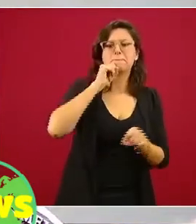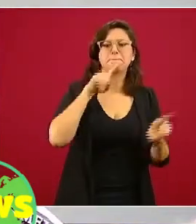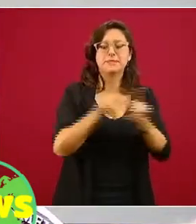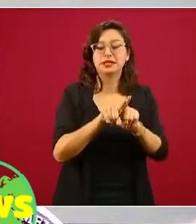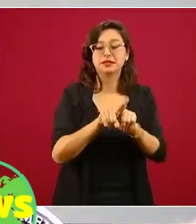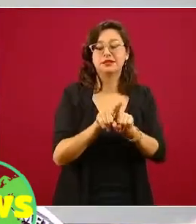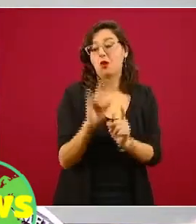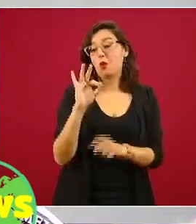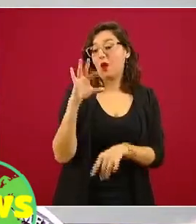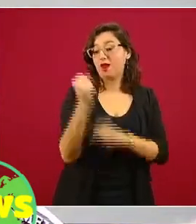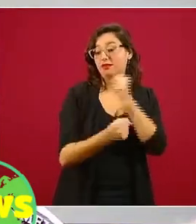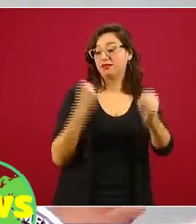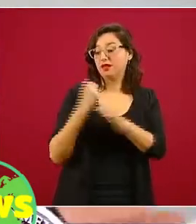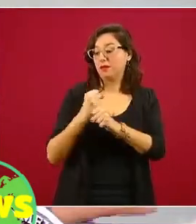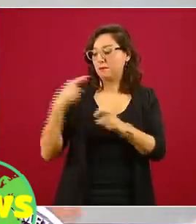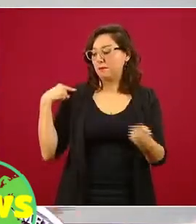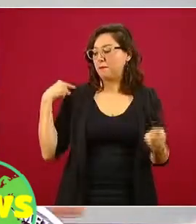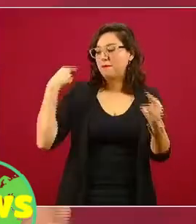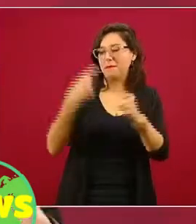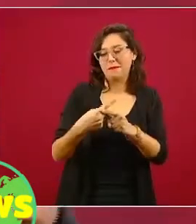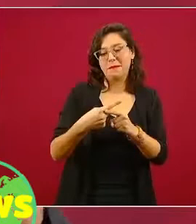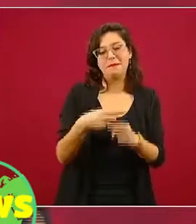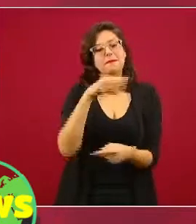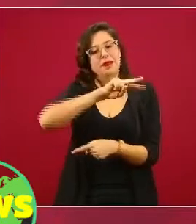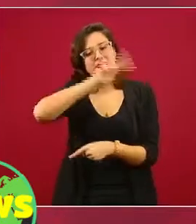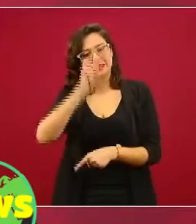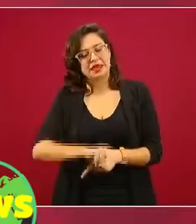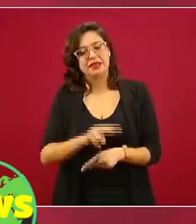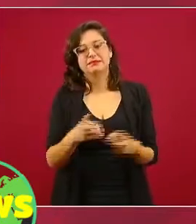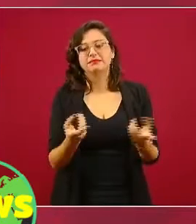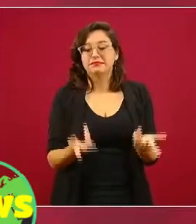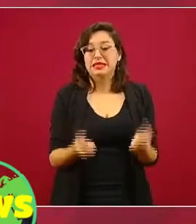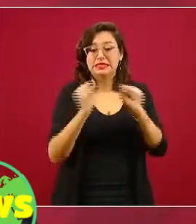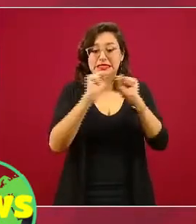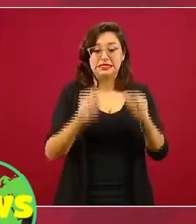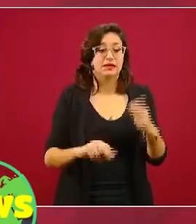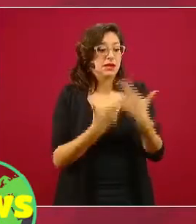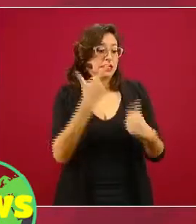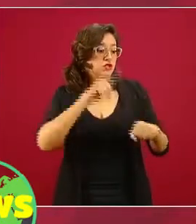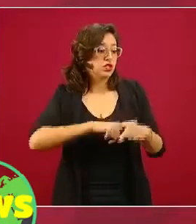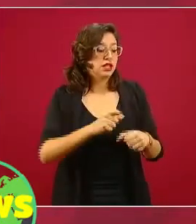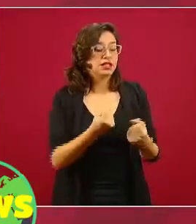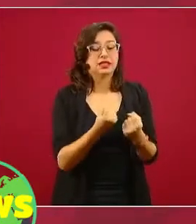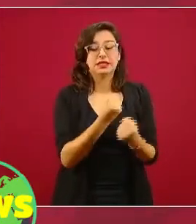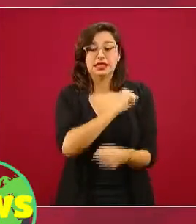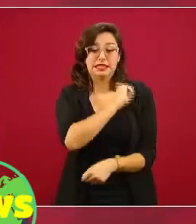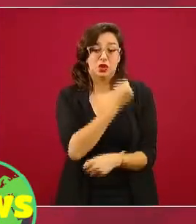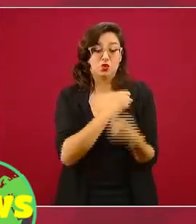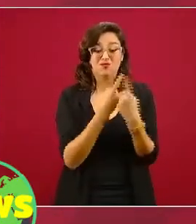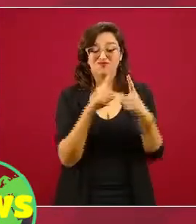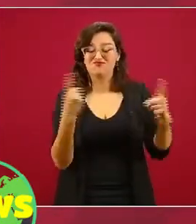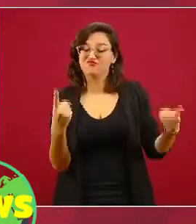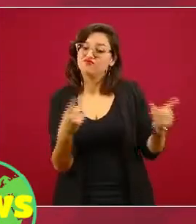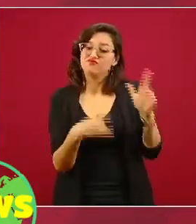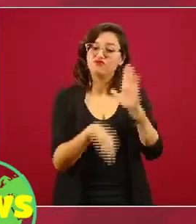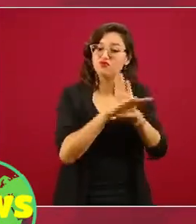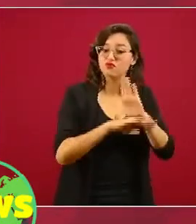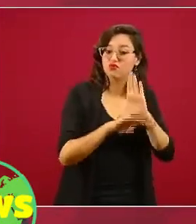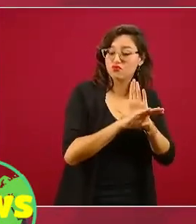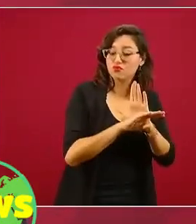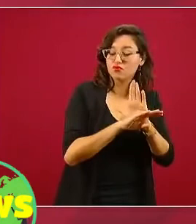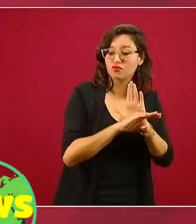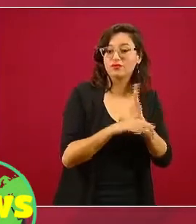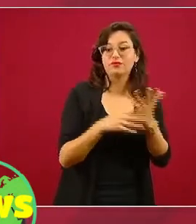desde hace más de 40 años se estancó el desarrollo del Sistema Nacional de Salud y de manera muy clara, y esto está